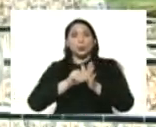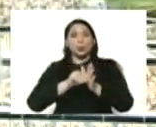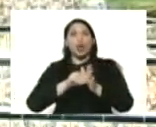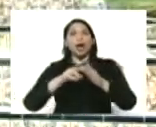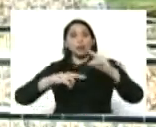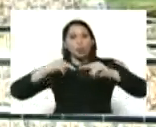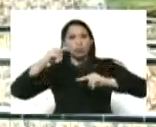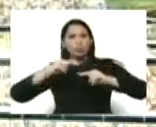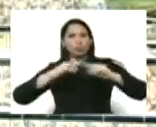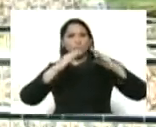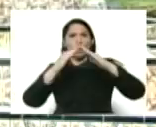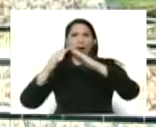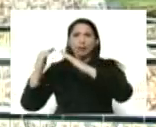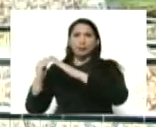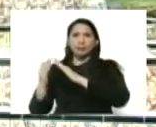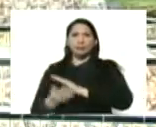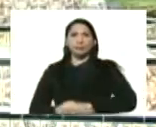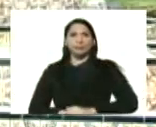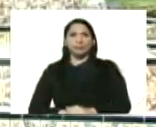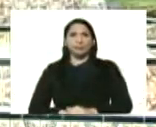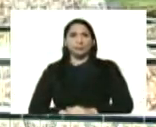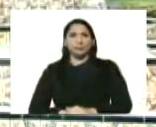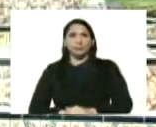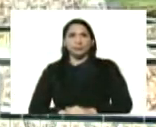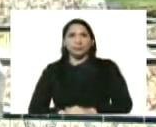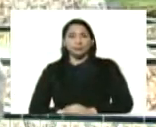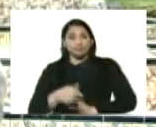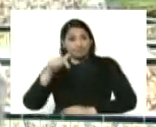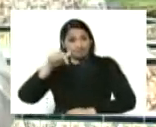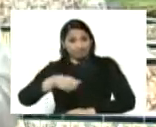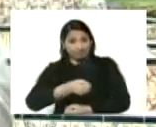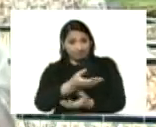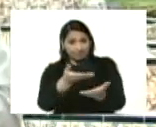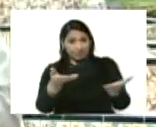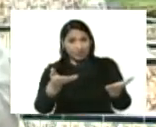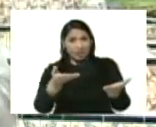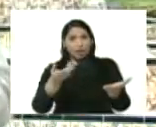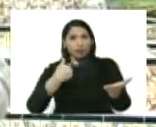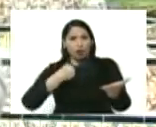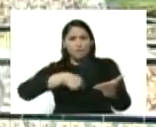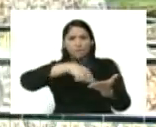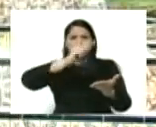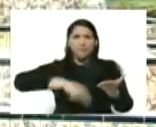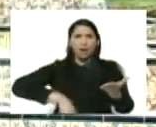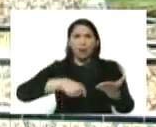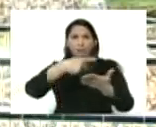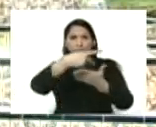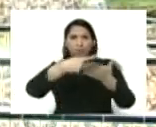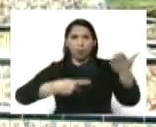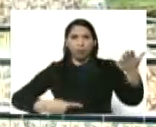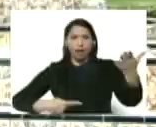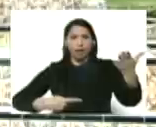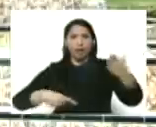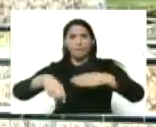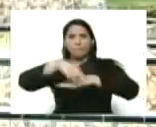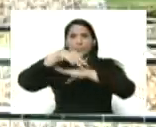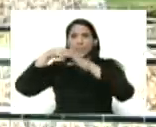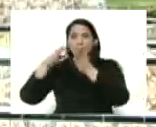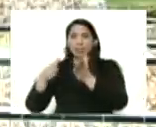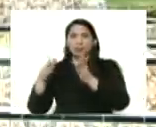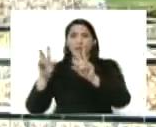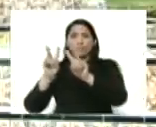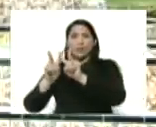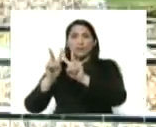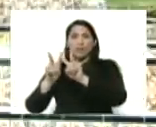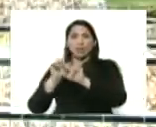construcción de vivienda. Aquí está, se lo voy a firmar en la portada al ministro Villarruel, para